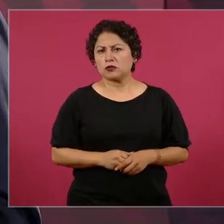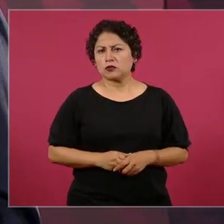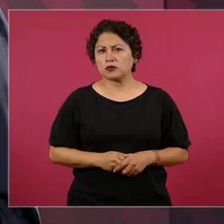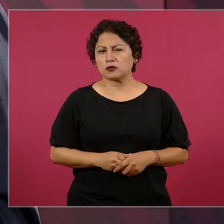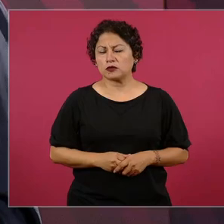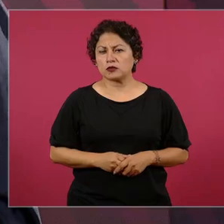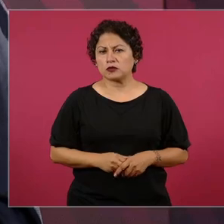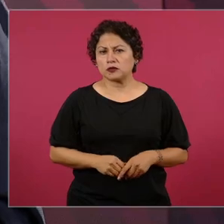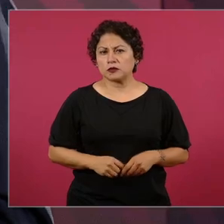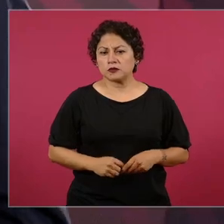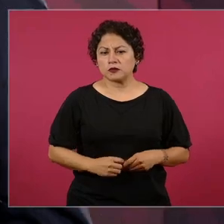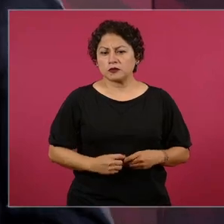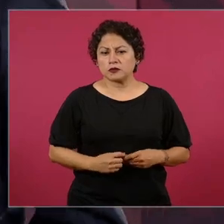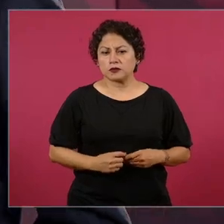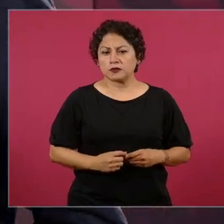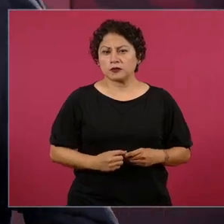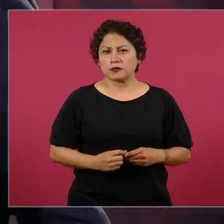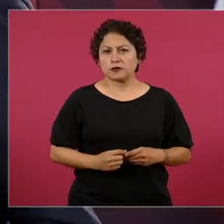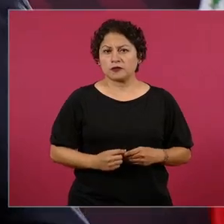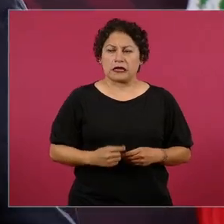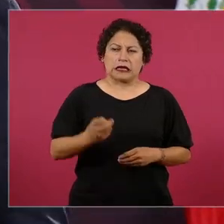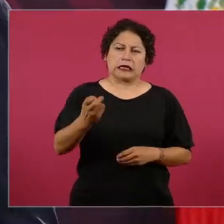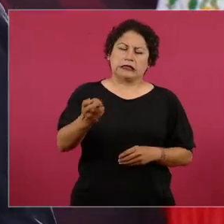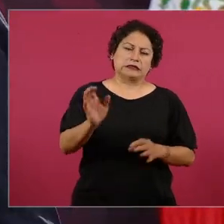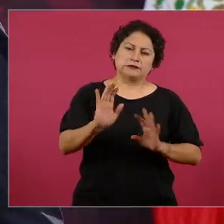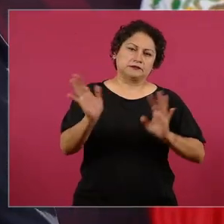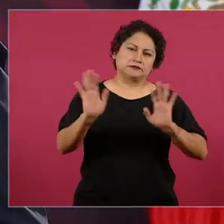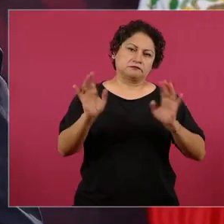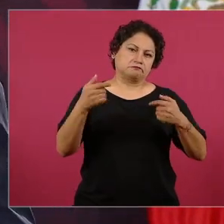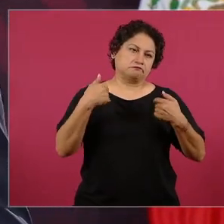No, pero ese no lo he visto desde hace